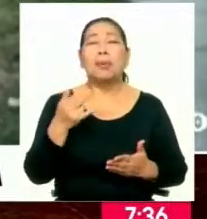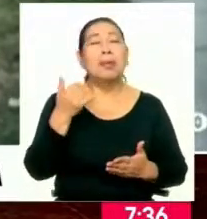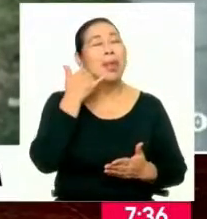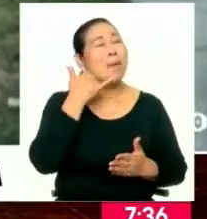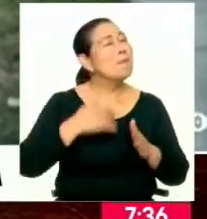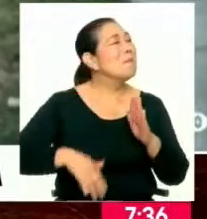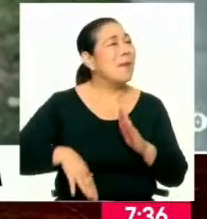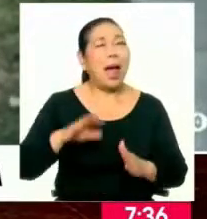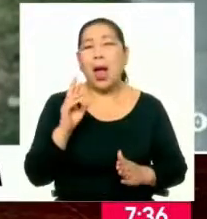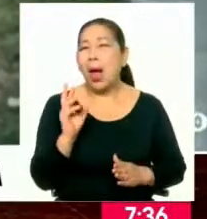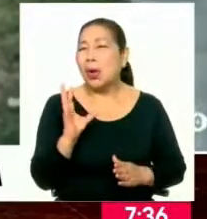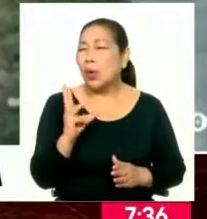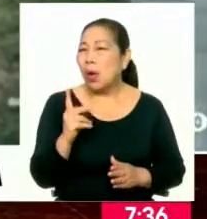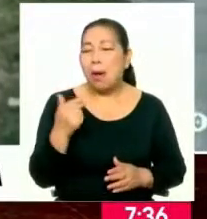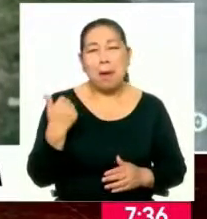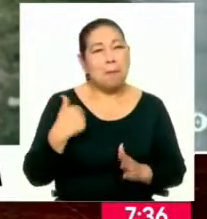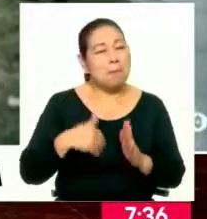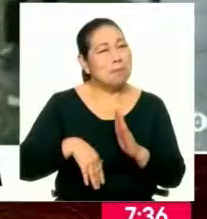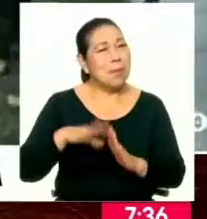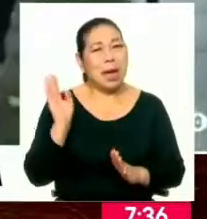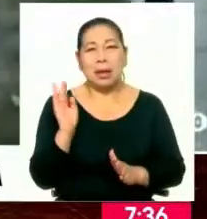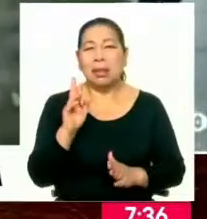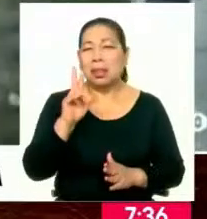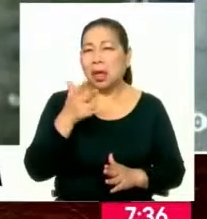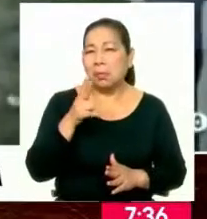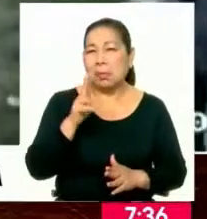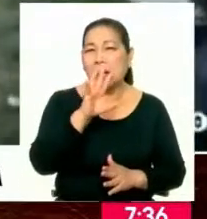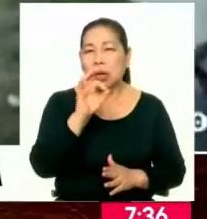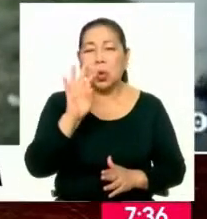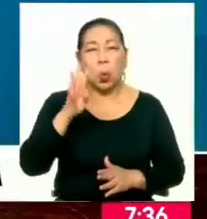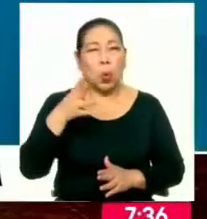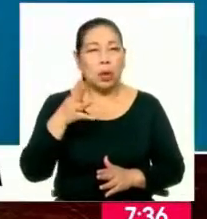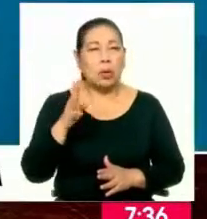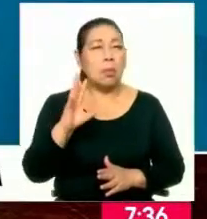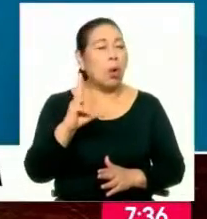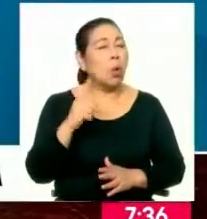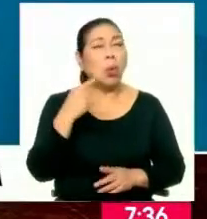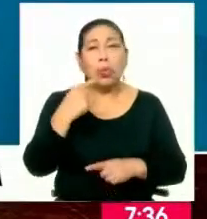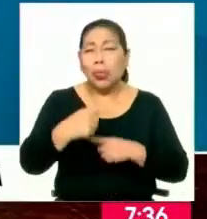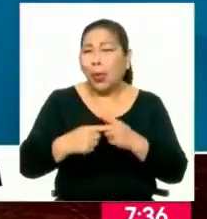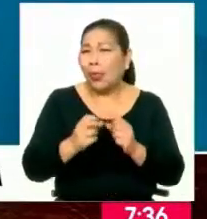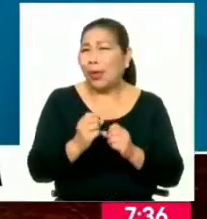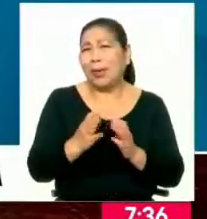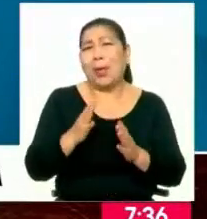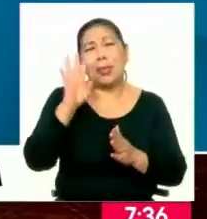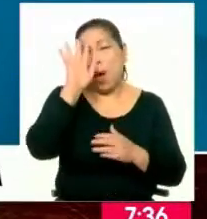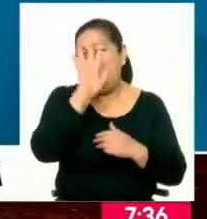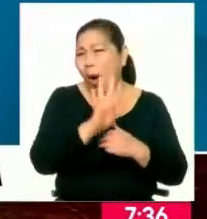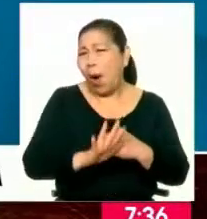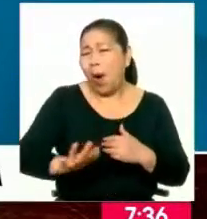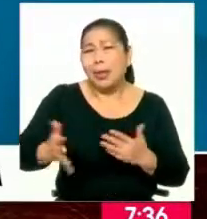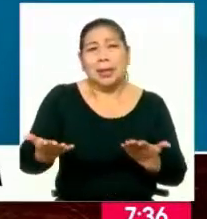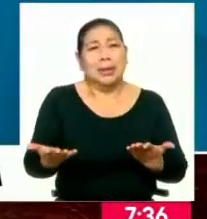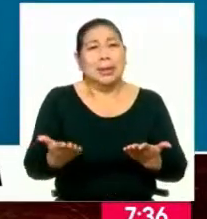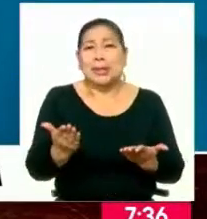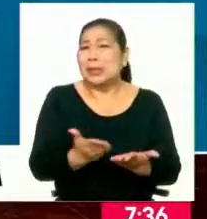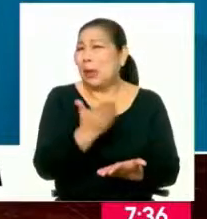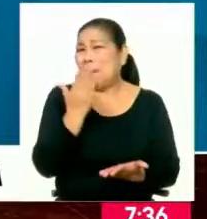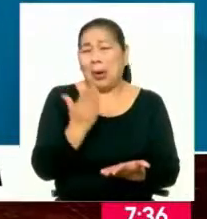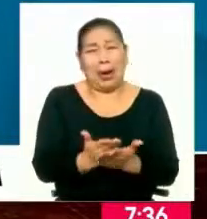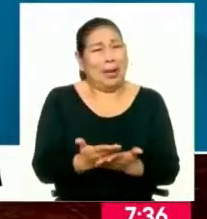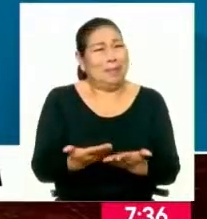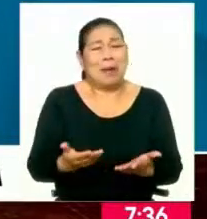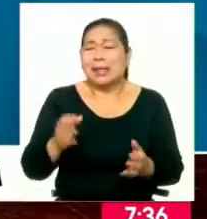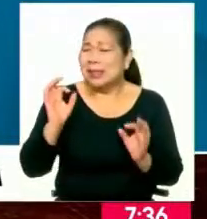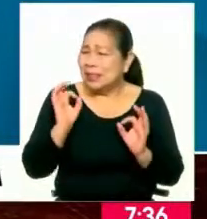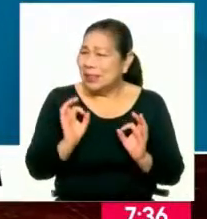celulares. Más o menos se realizan entre 3.500 a 4.000 robos diarios a nivel nacional. Así que esa problemática también